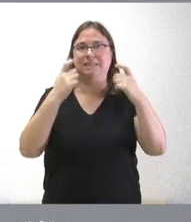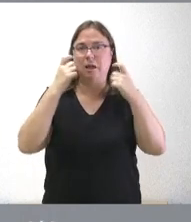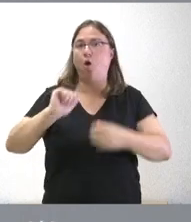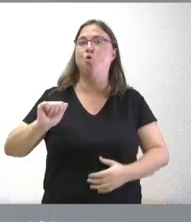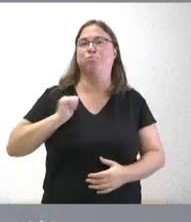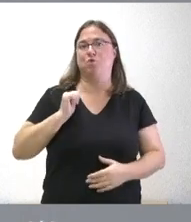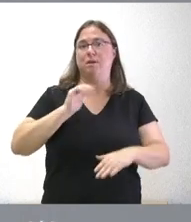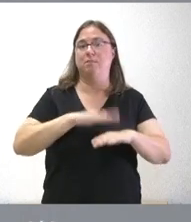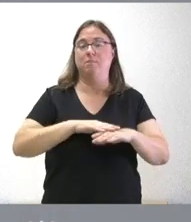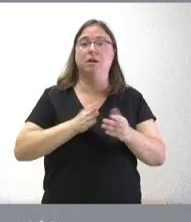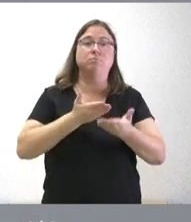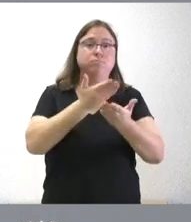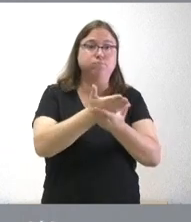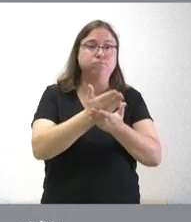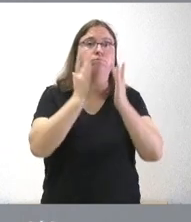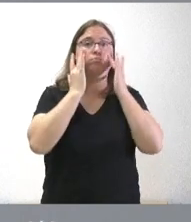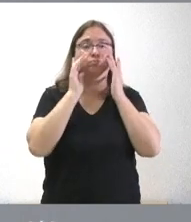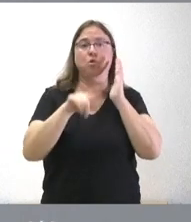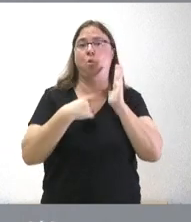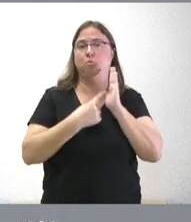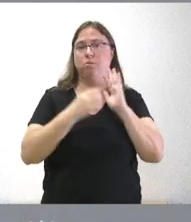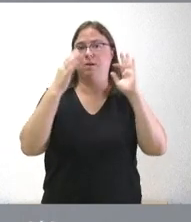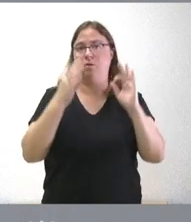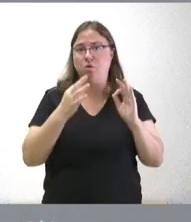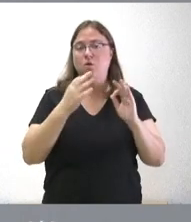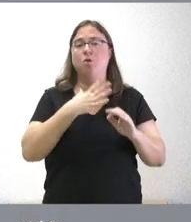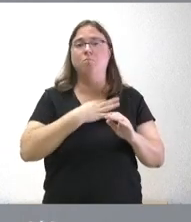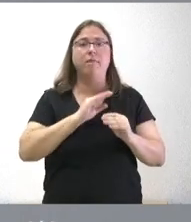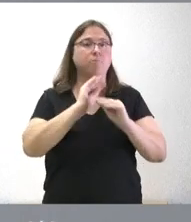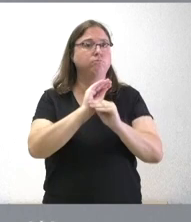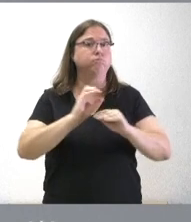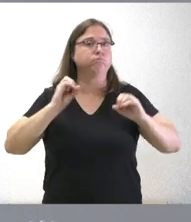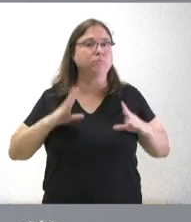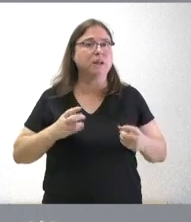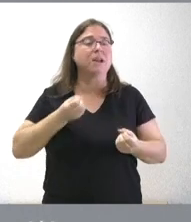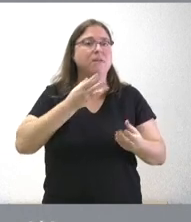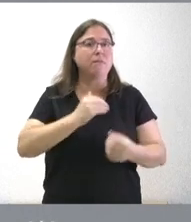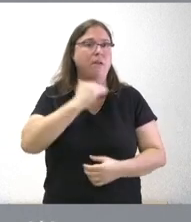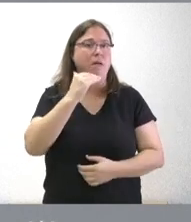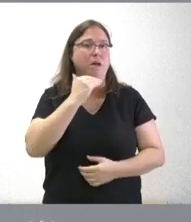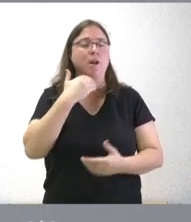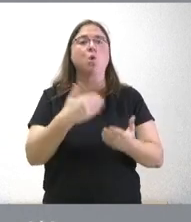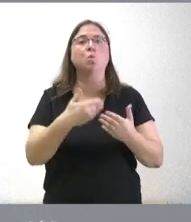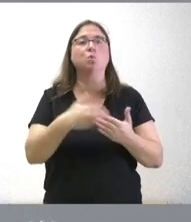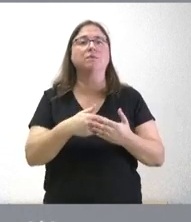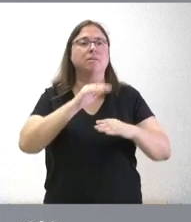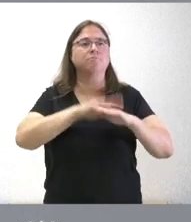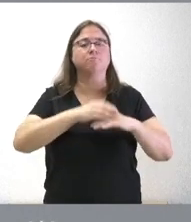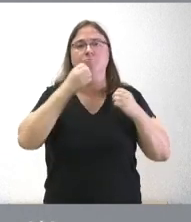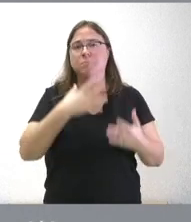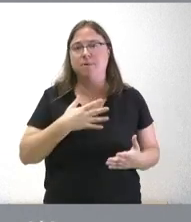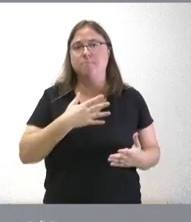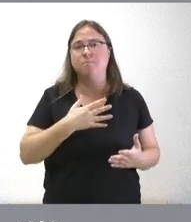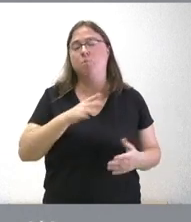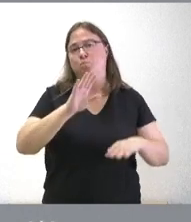oportunidad de que esas solicitudes se completaran y pudieran presentarse alguna información que justificara el cumplimiento de las condiciones